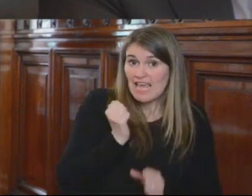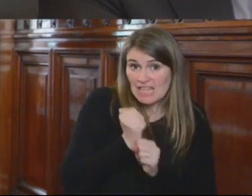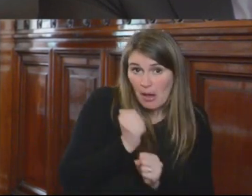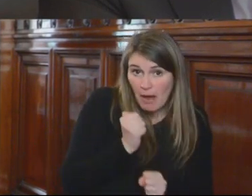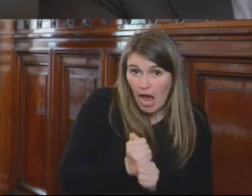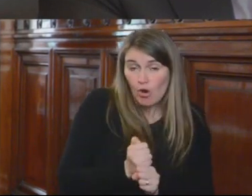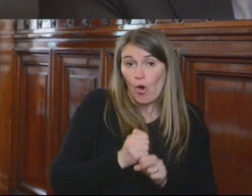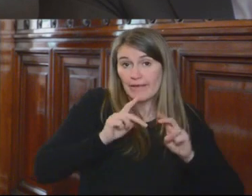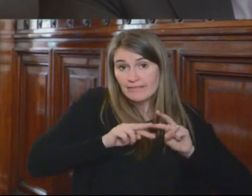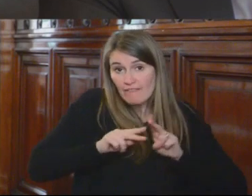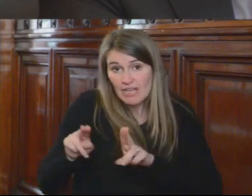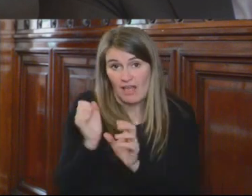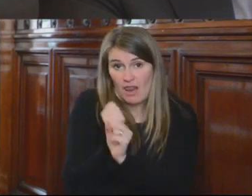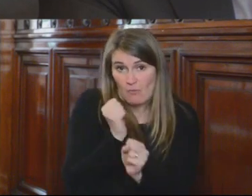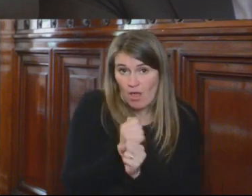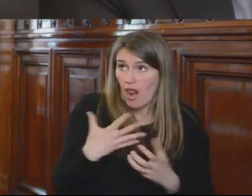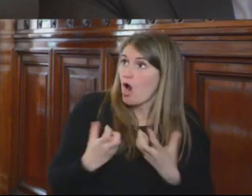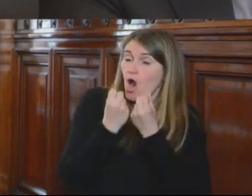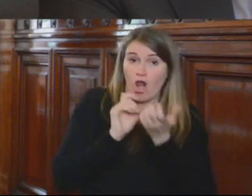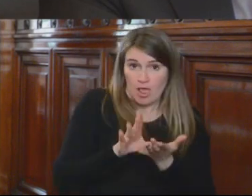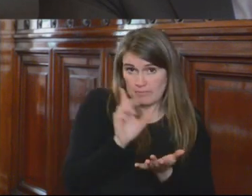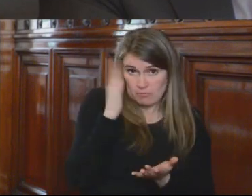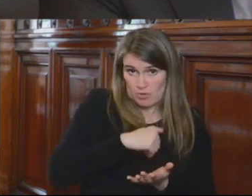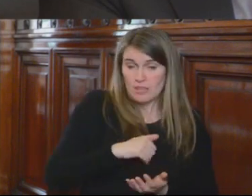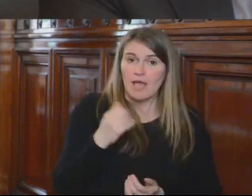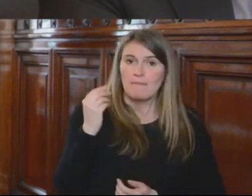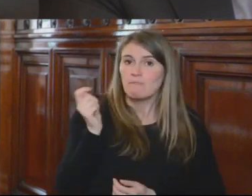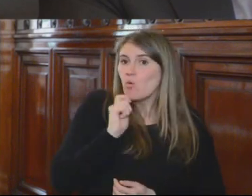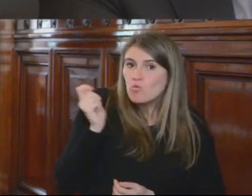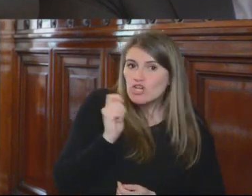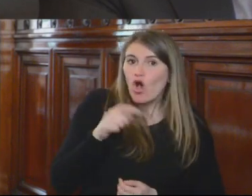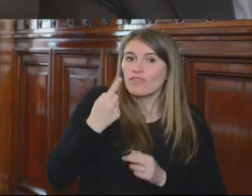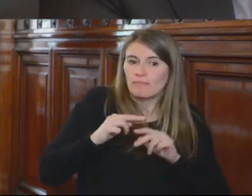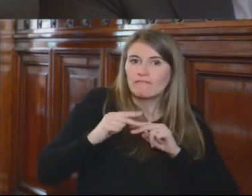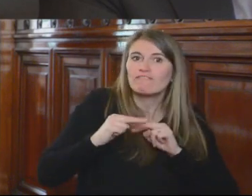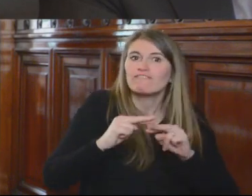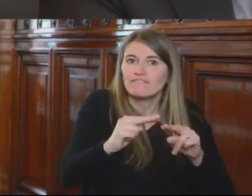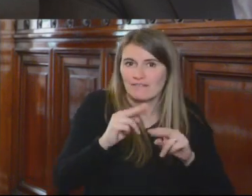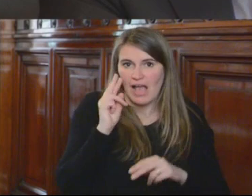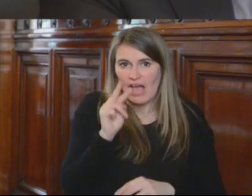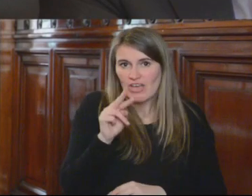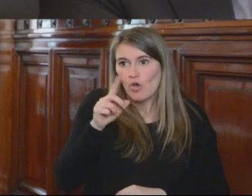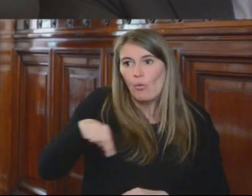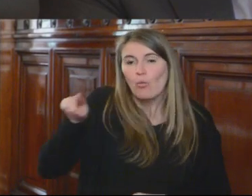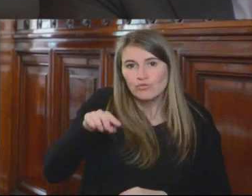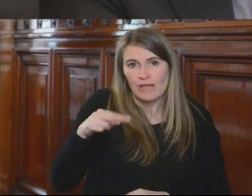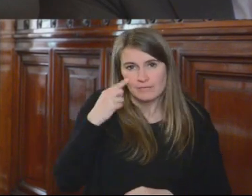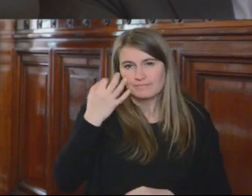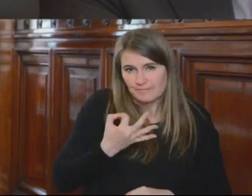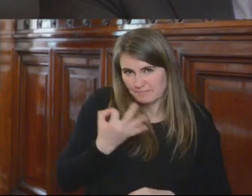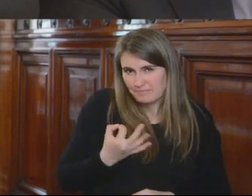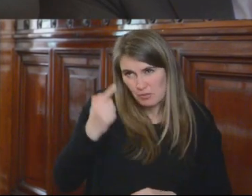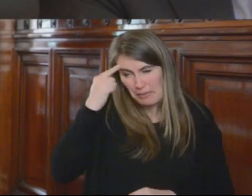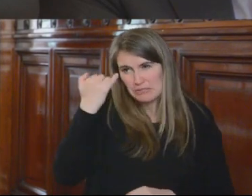a la estabilidad laboral y de acceder a un cargo público y permanencia en él, considero que ustedes convendrán conmigo que por la deliberada